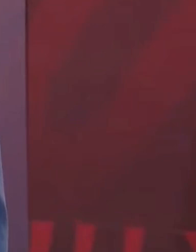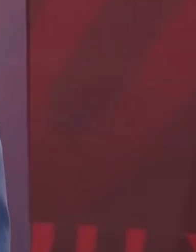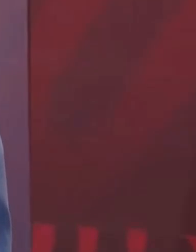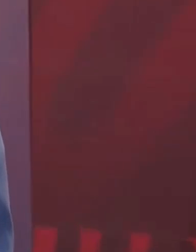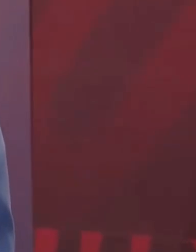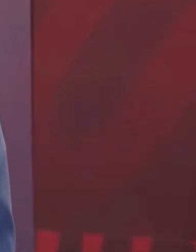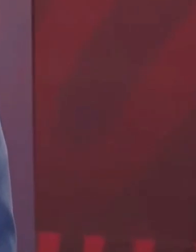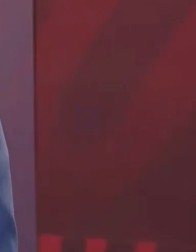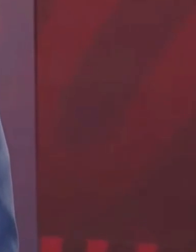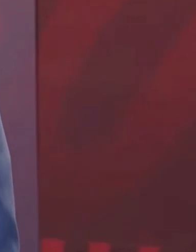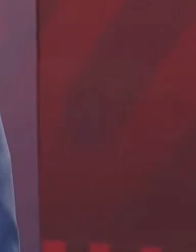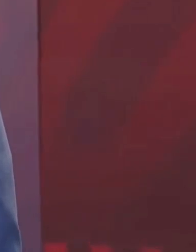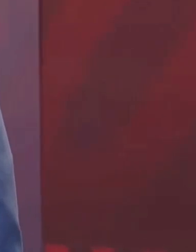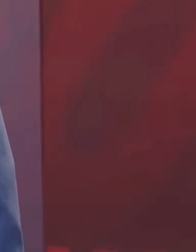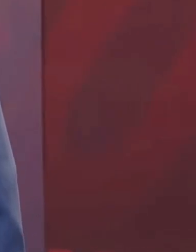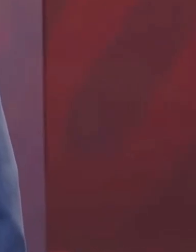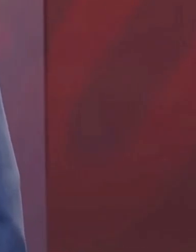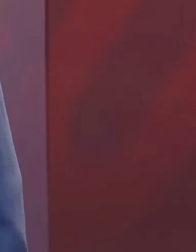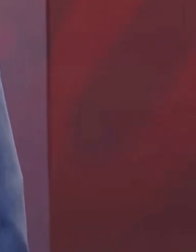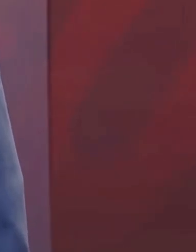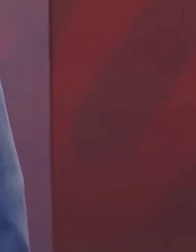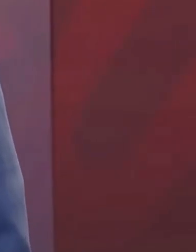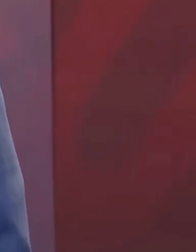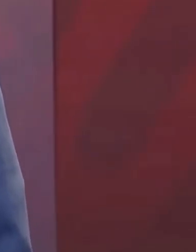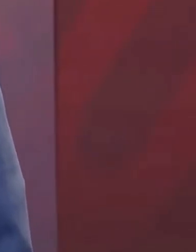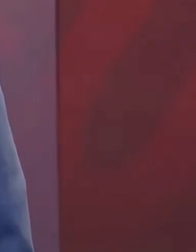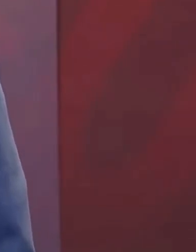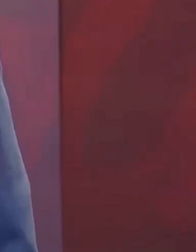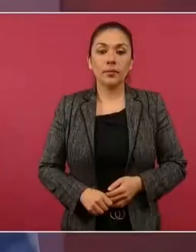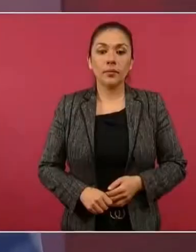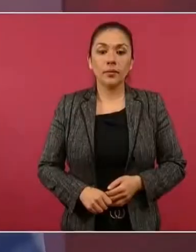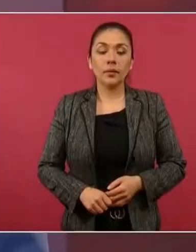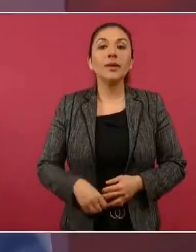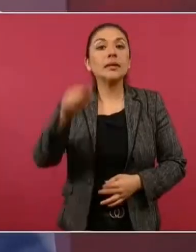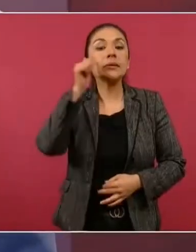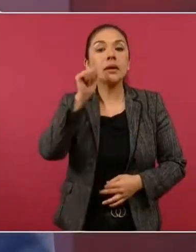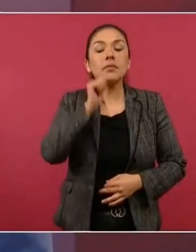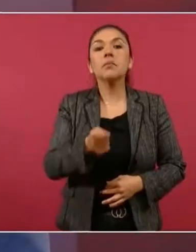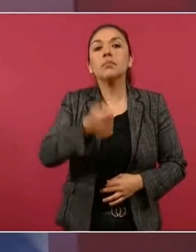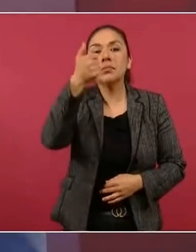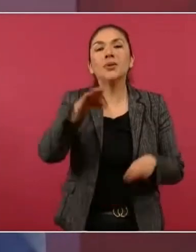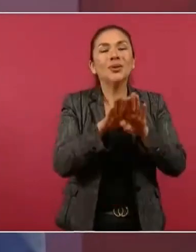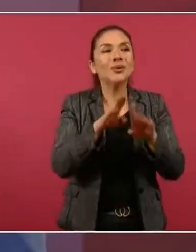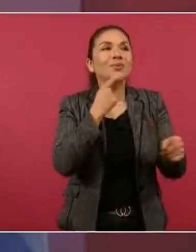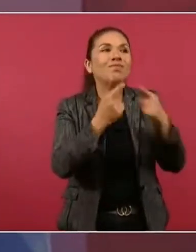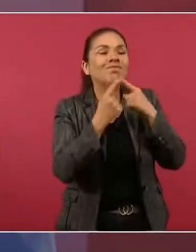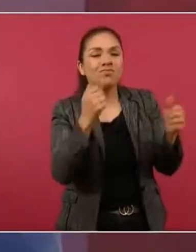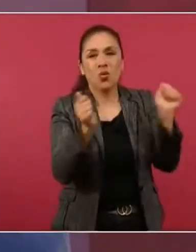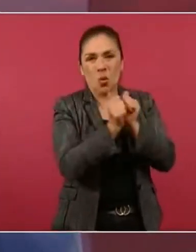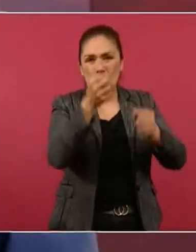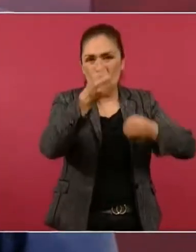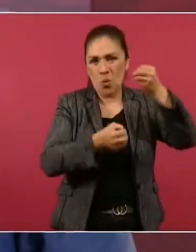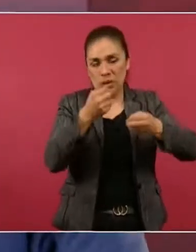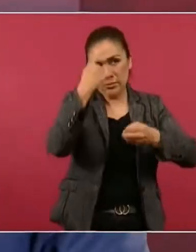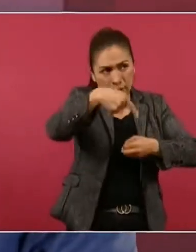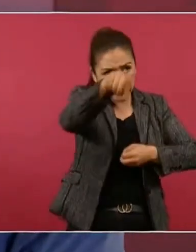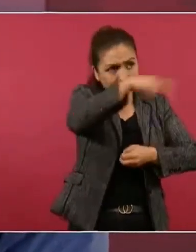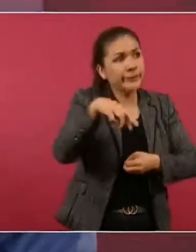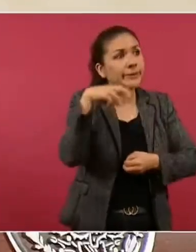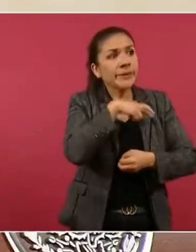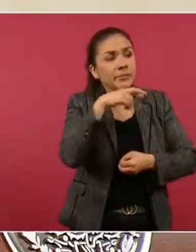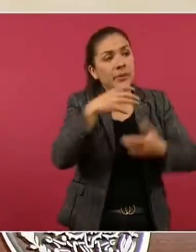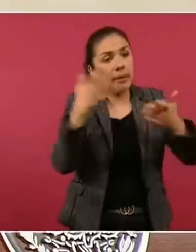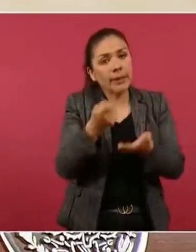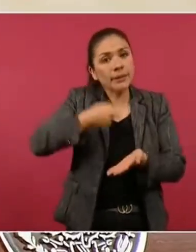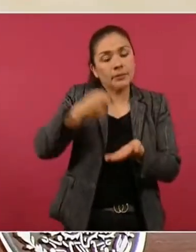sentencien y a partir de ahí se pueda aplicar la ley de